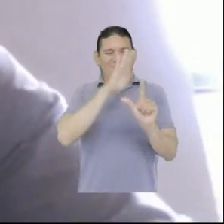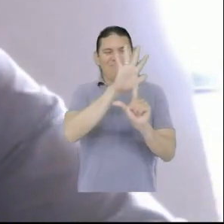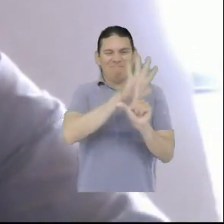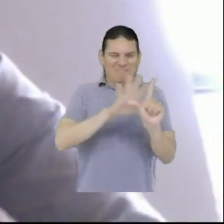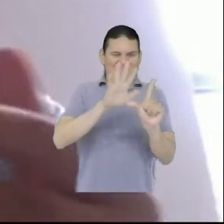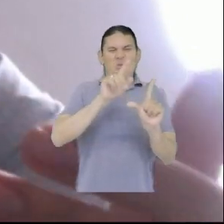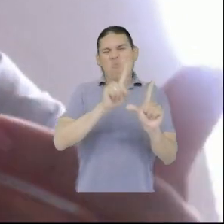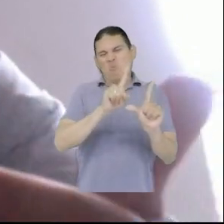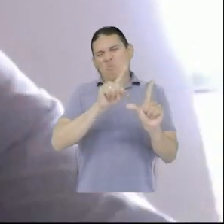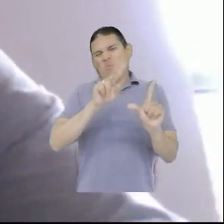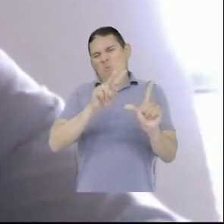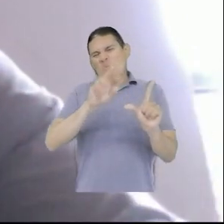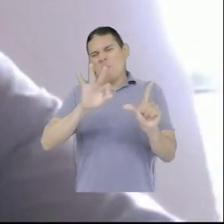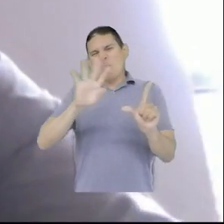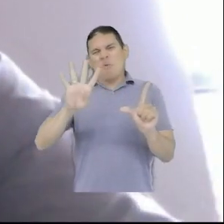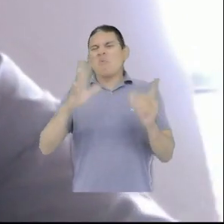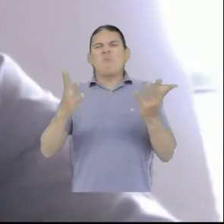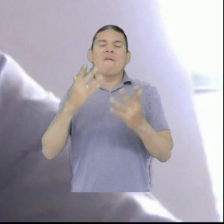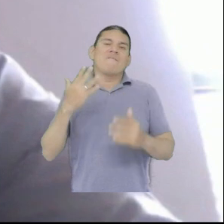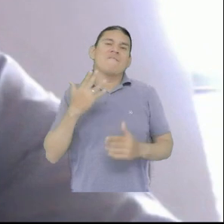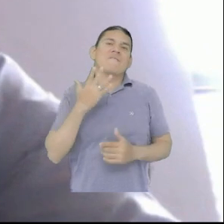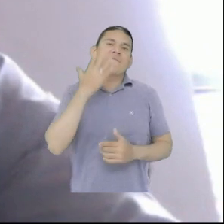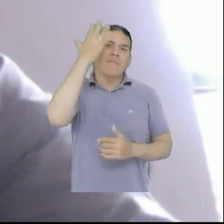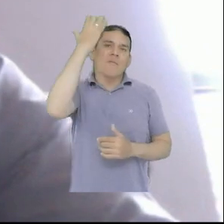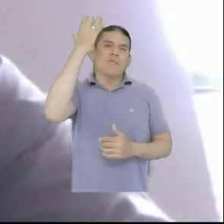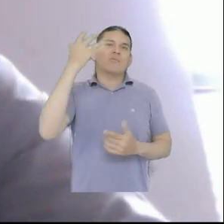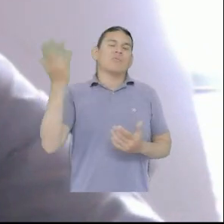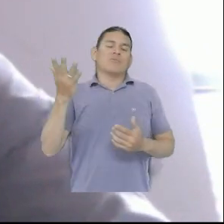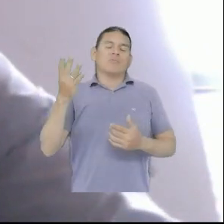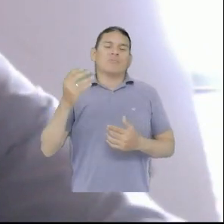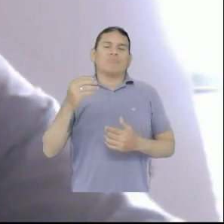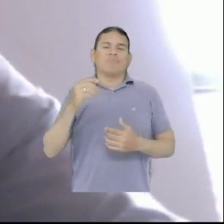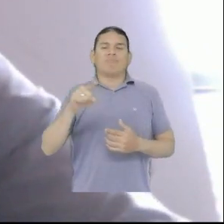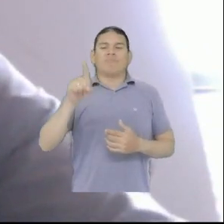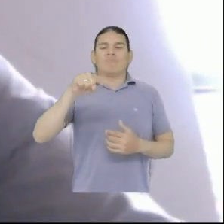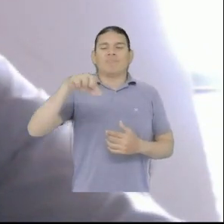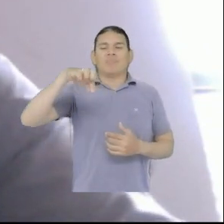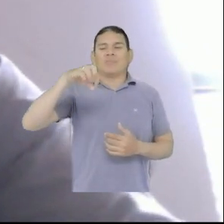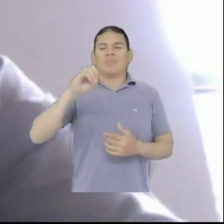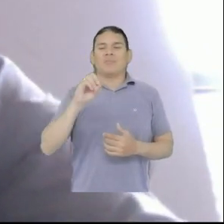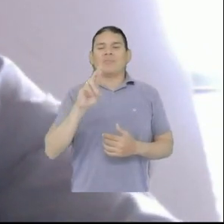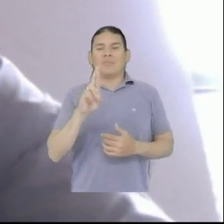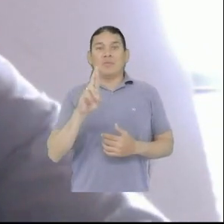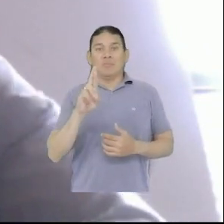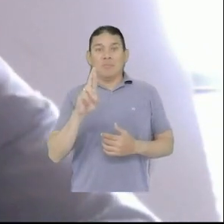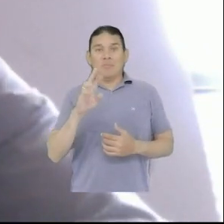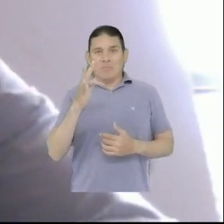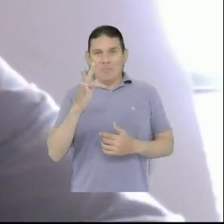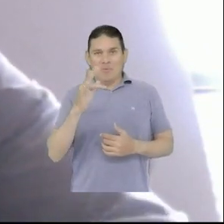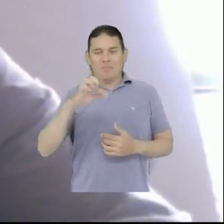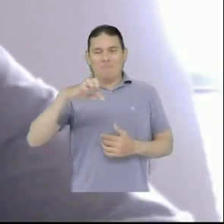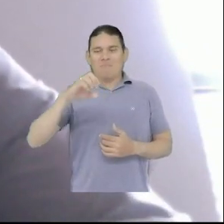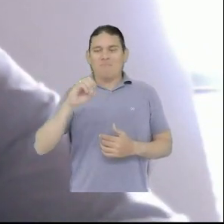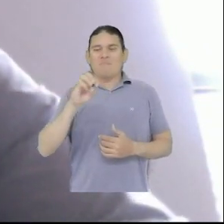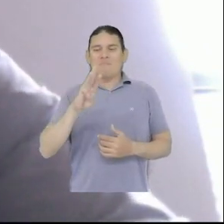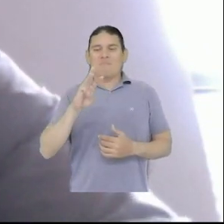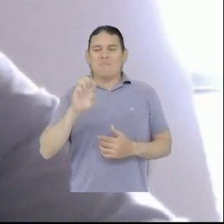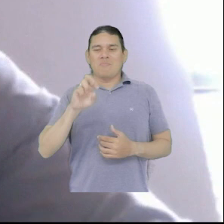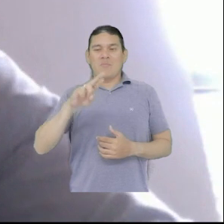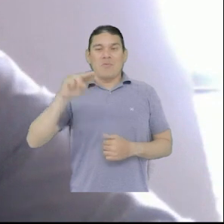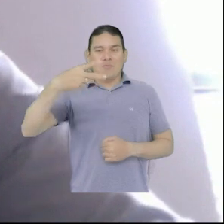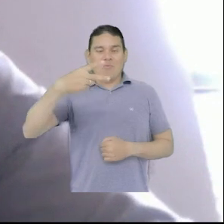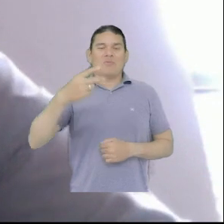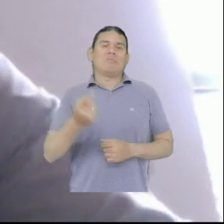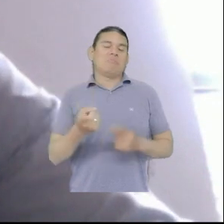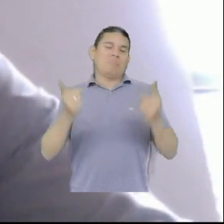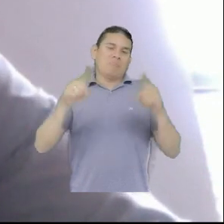pueden ver todos los capítulos en nuestras redes sociales los encuentran en Facebook como Sport Power 2 en Instagram y Twitter como arroba Sport